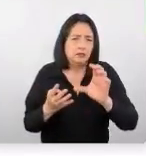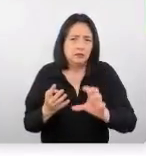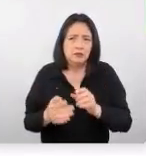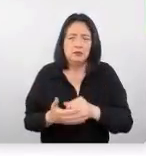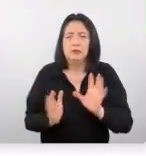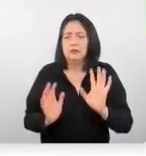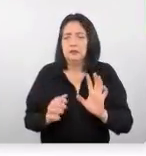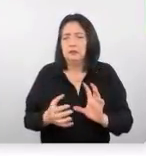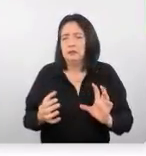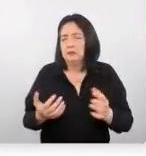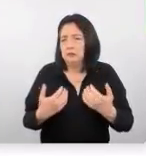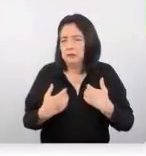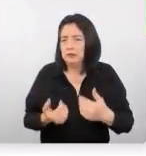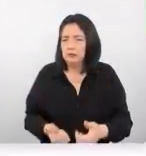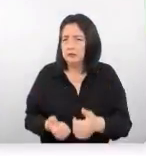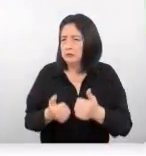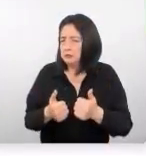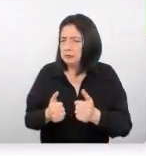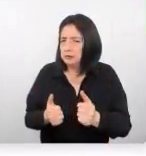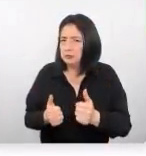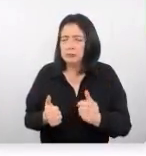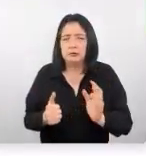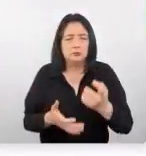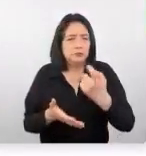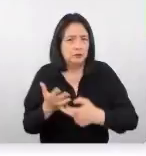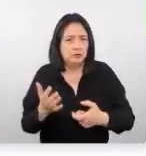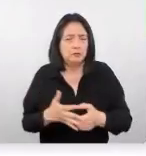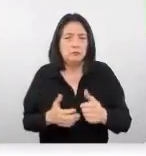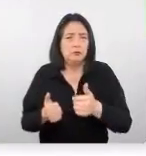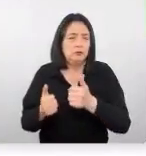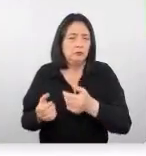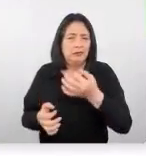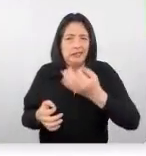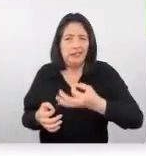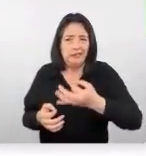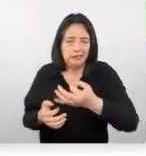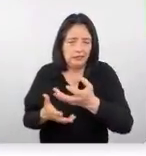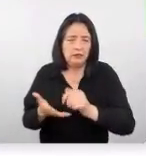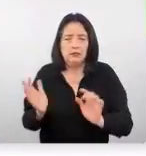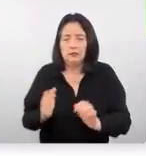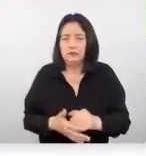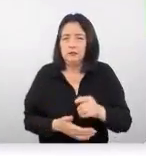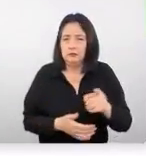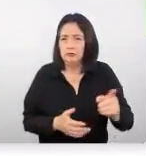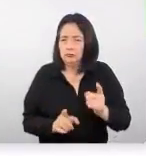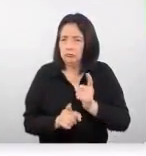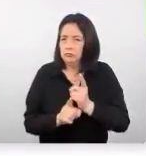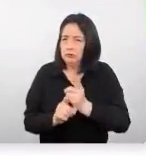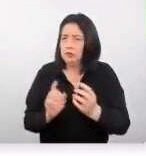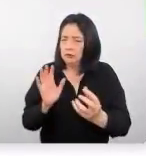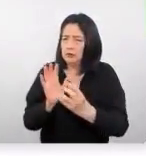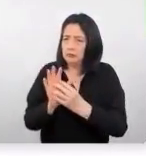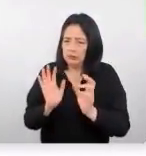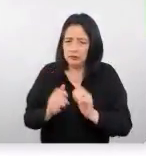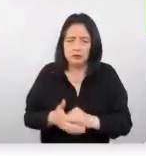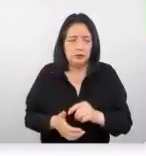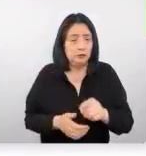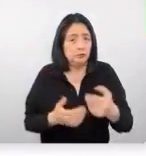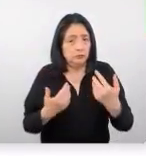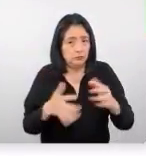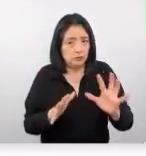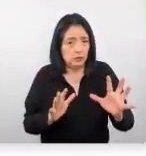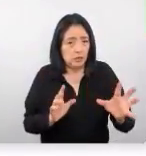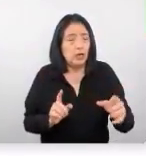asocian a obtener un muy muy buen precio por una muy buena calidad son bastante leales a la marca entonces si es que tú ya